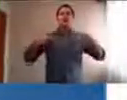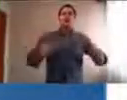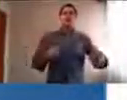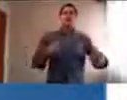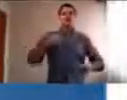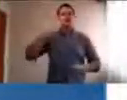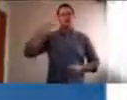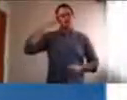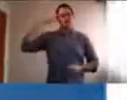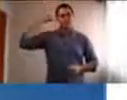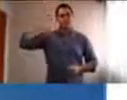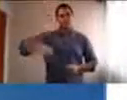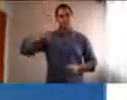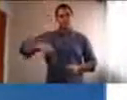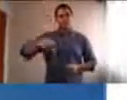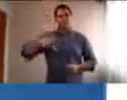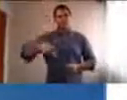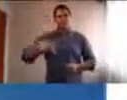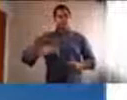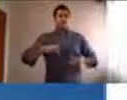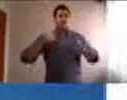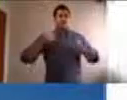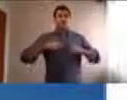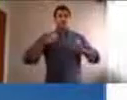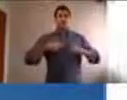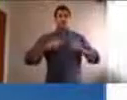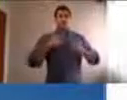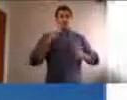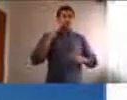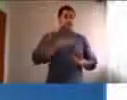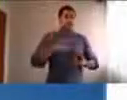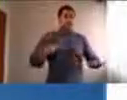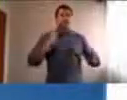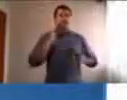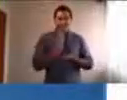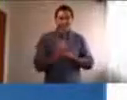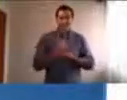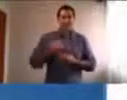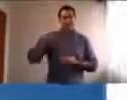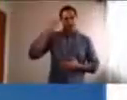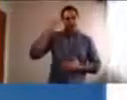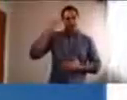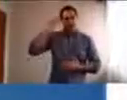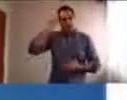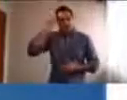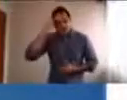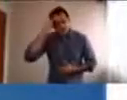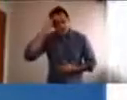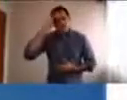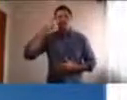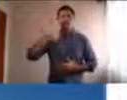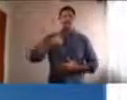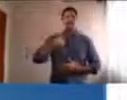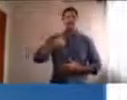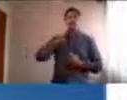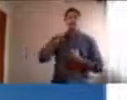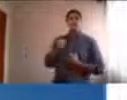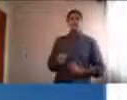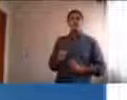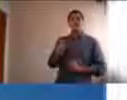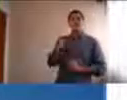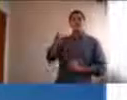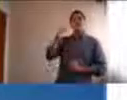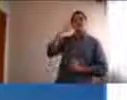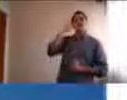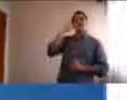detrás de nosotros tienen que entender y comprender el valor del tener en cuenta al otro, de saber funcionar en